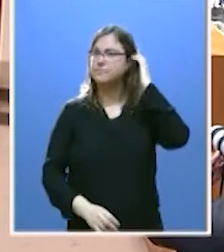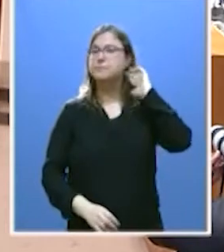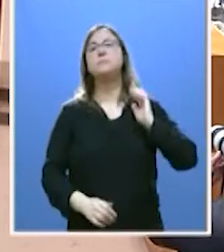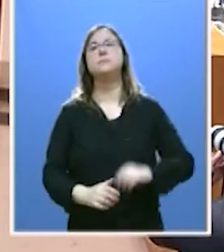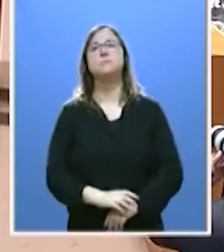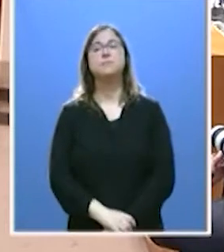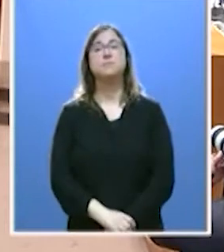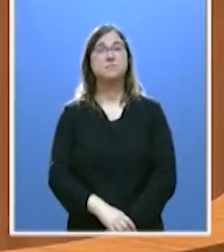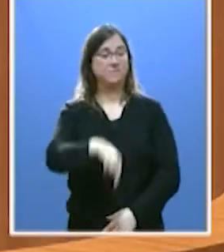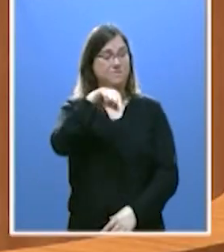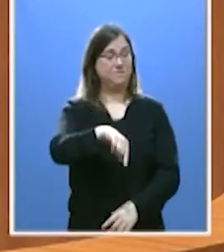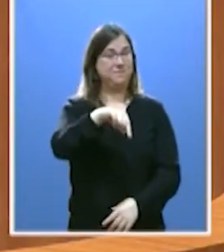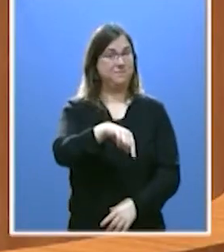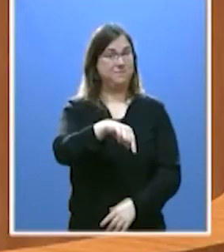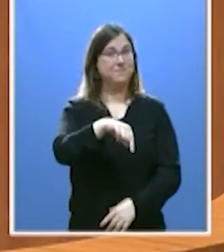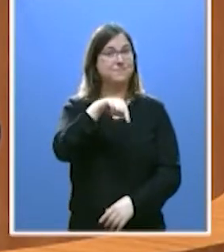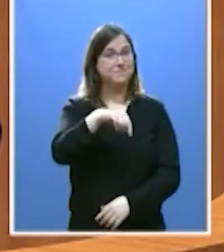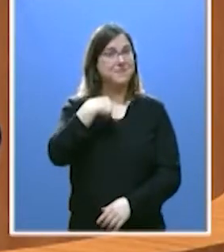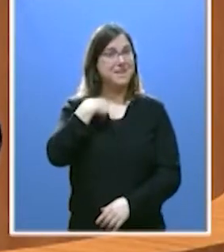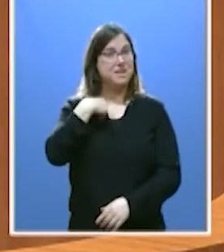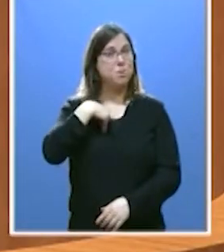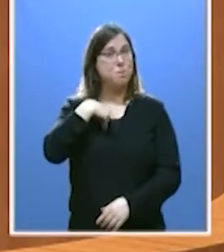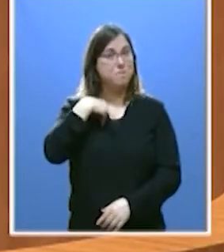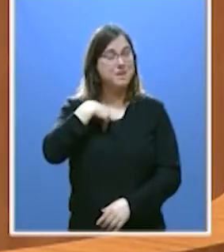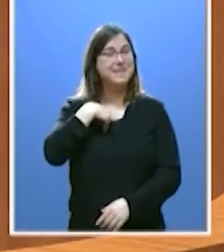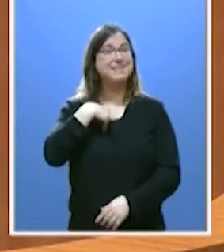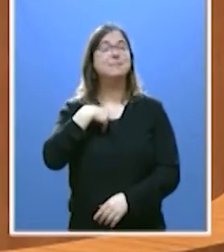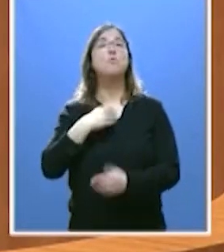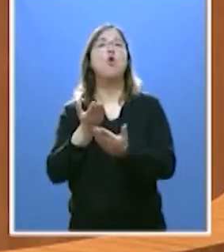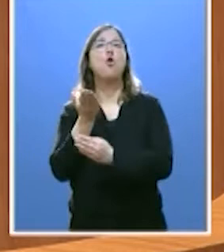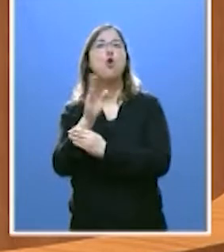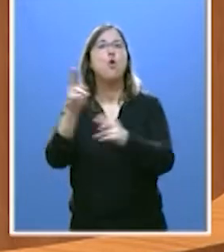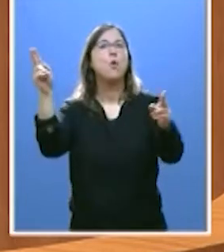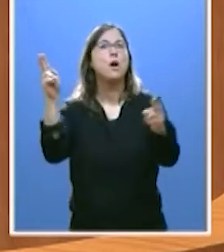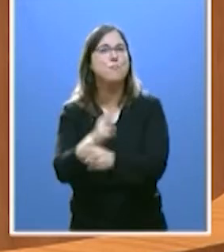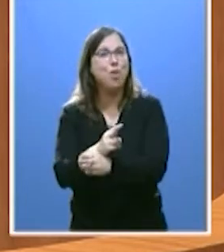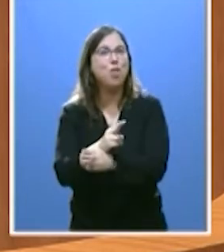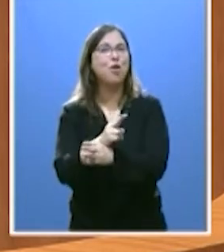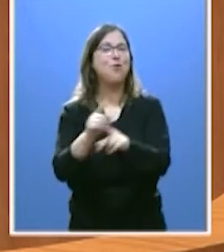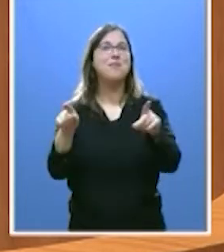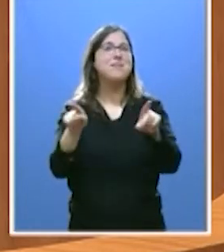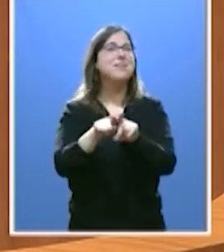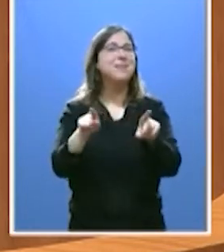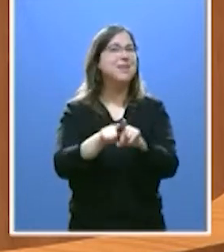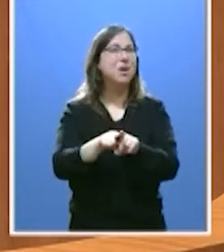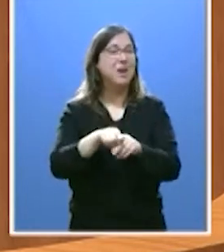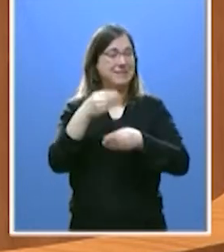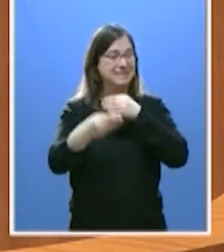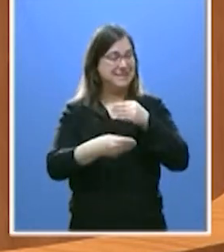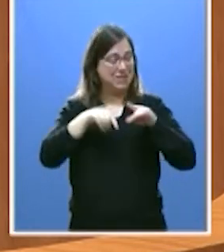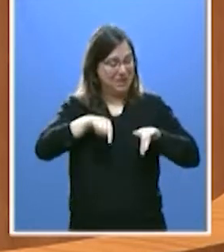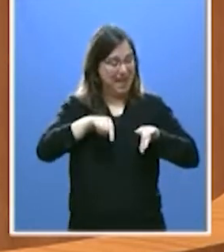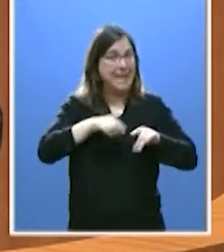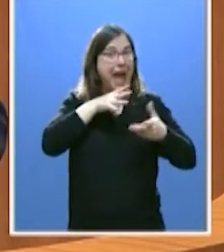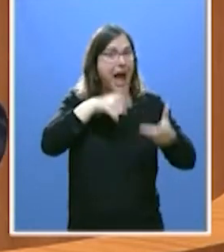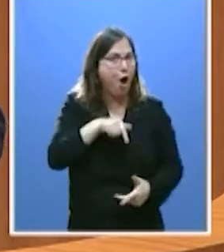Y esta moción, tampoco, y puedo asegurárselo, se ha fraguado en